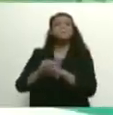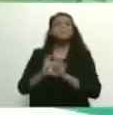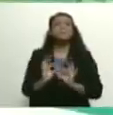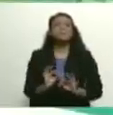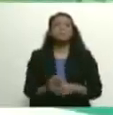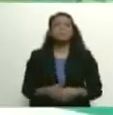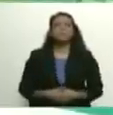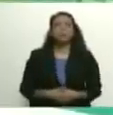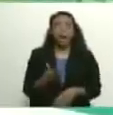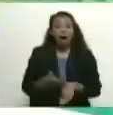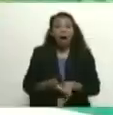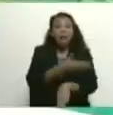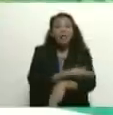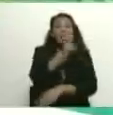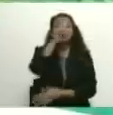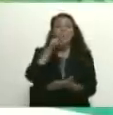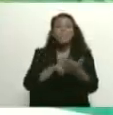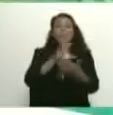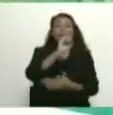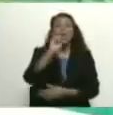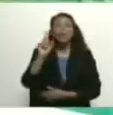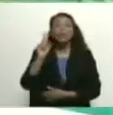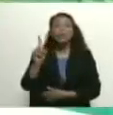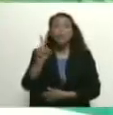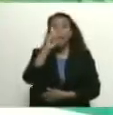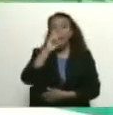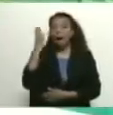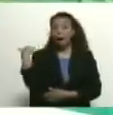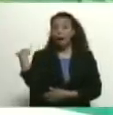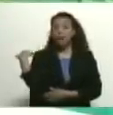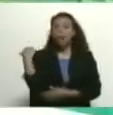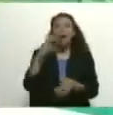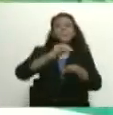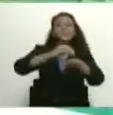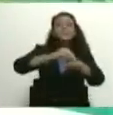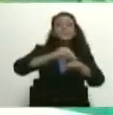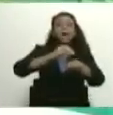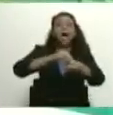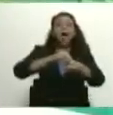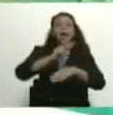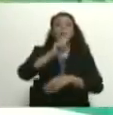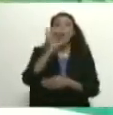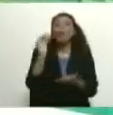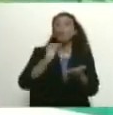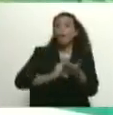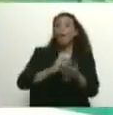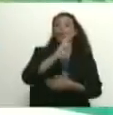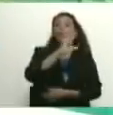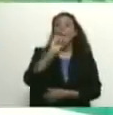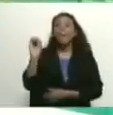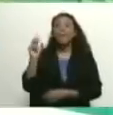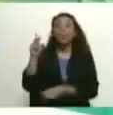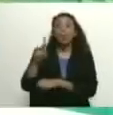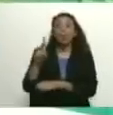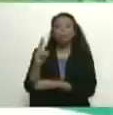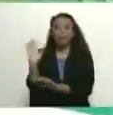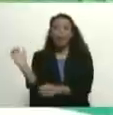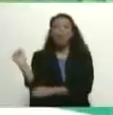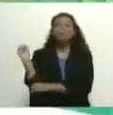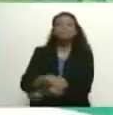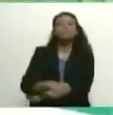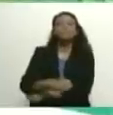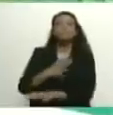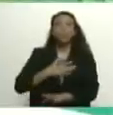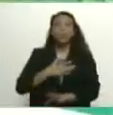Así lo hicieron en el 2001. Anunciaron el golpe que después dieron en el 2002. Y los derrotamos. Y no